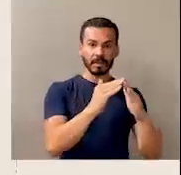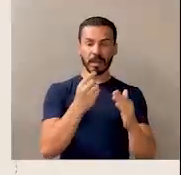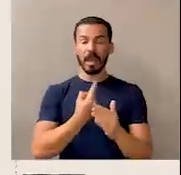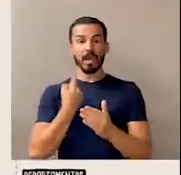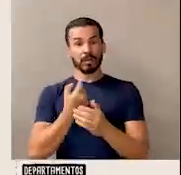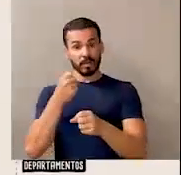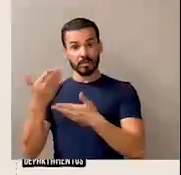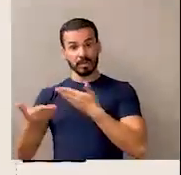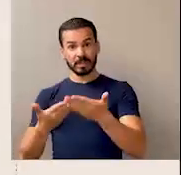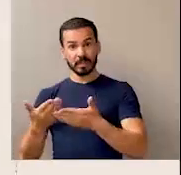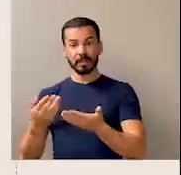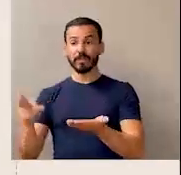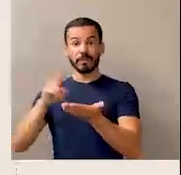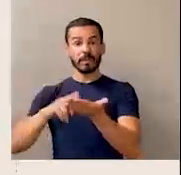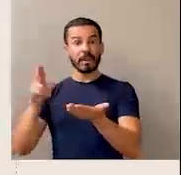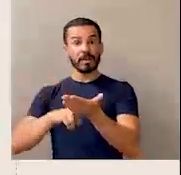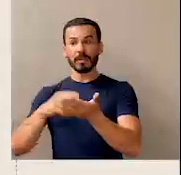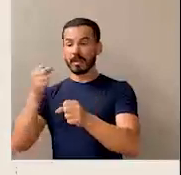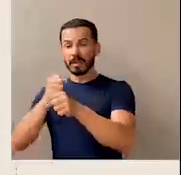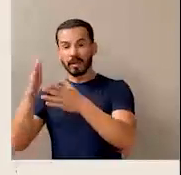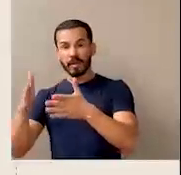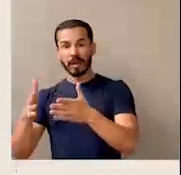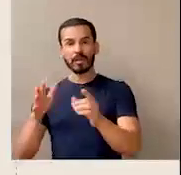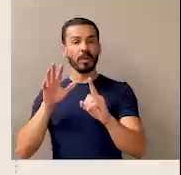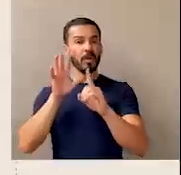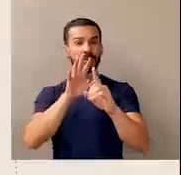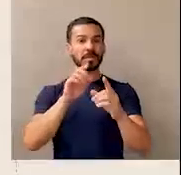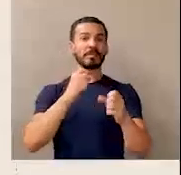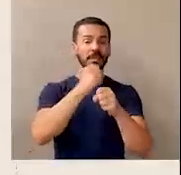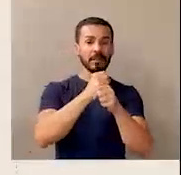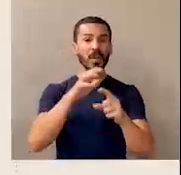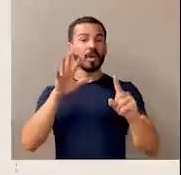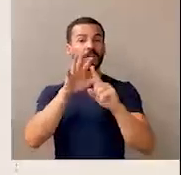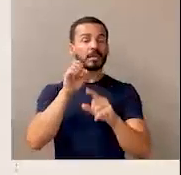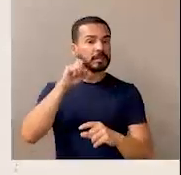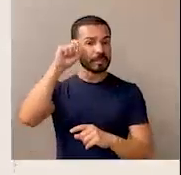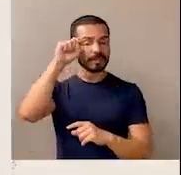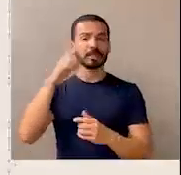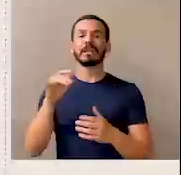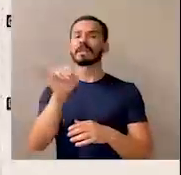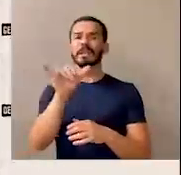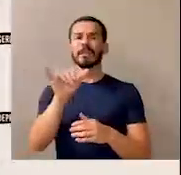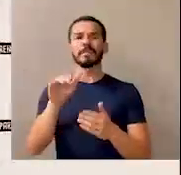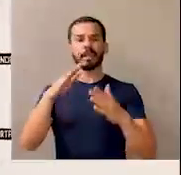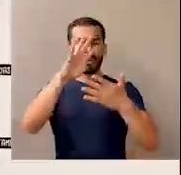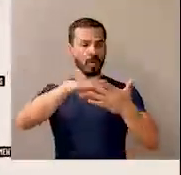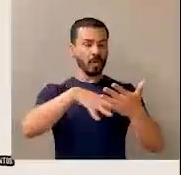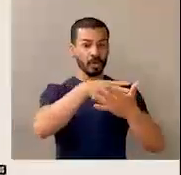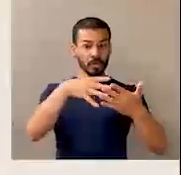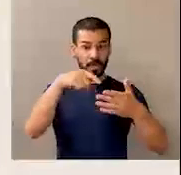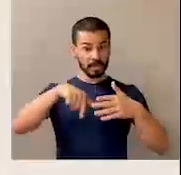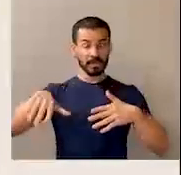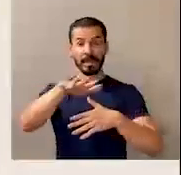autónomo de servicios, reclutamiento y selección, hostigamiento laboral, hostigamiento sexual, así como el organigrama